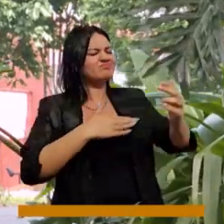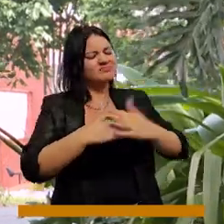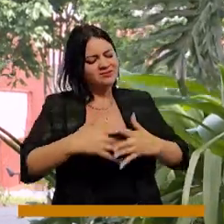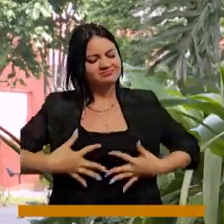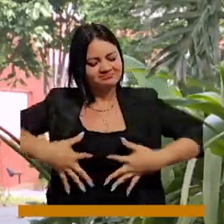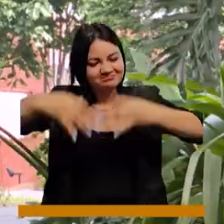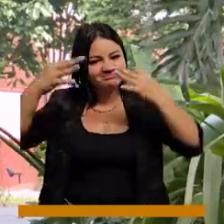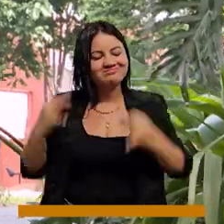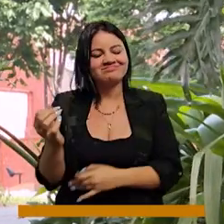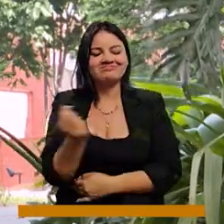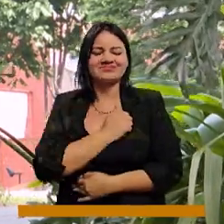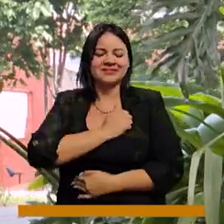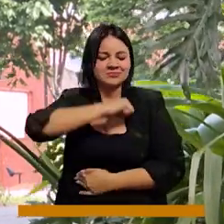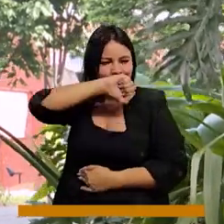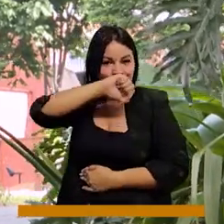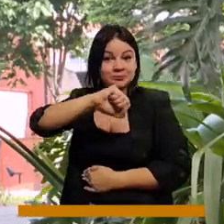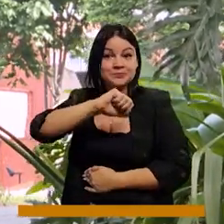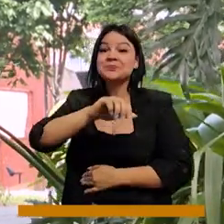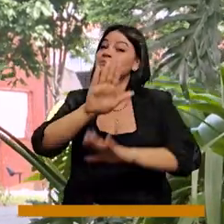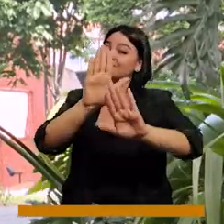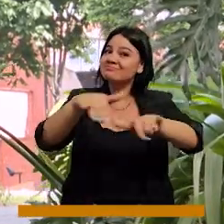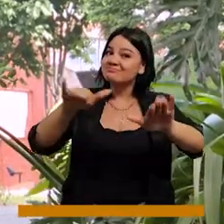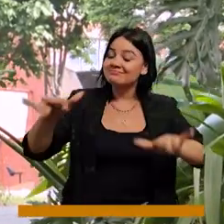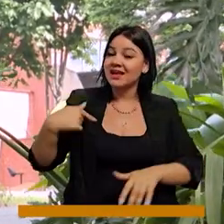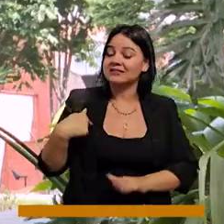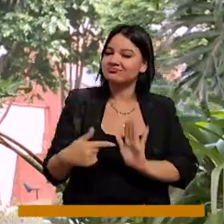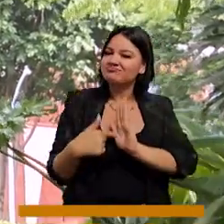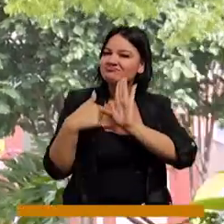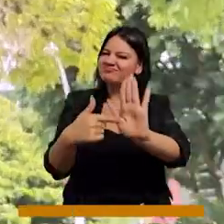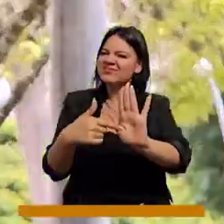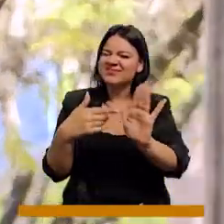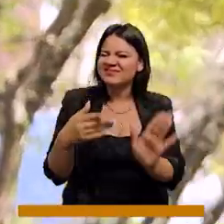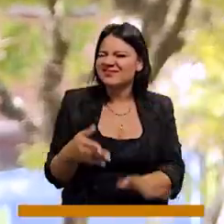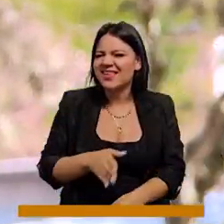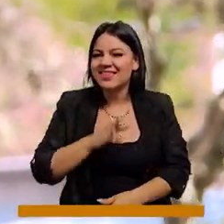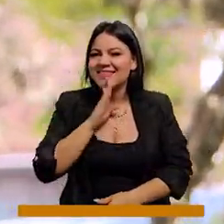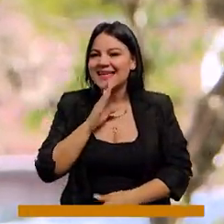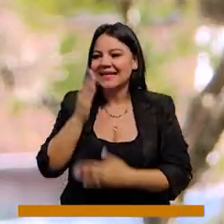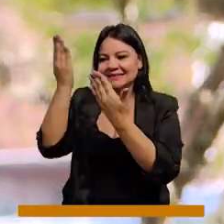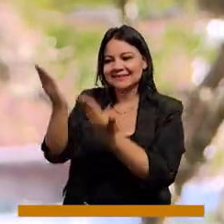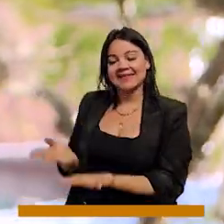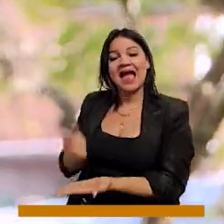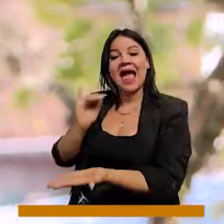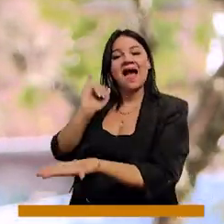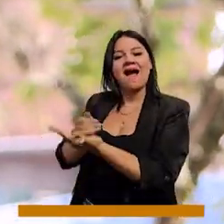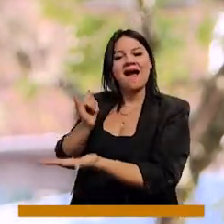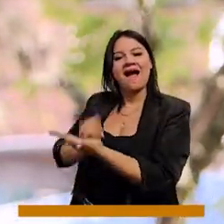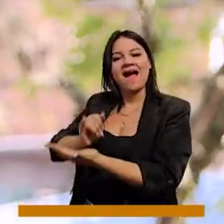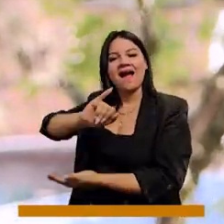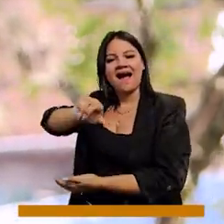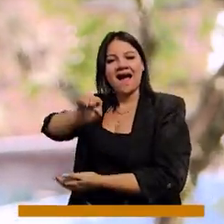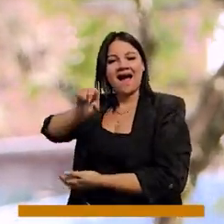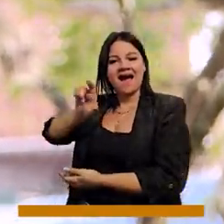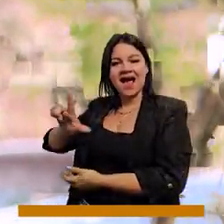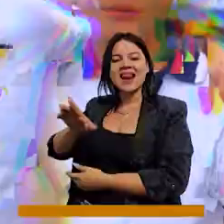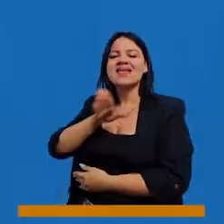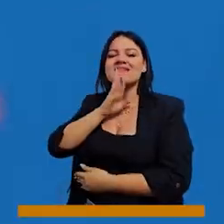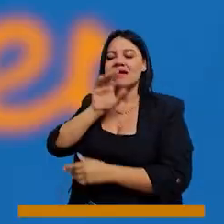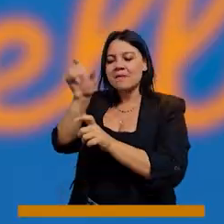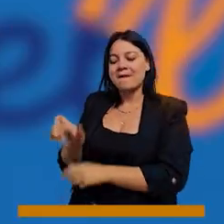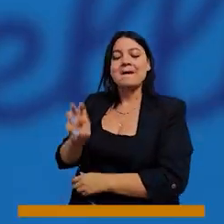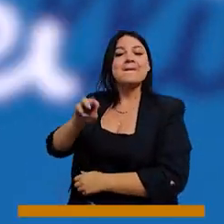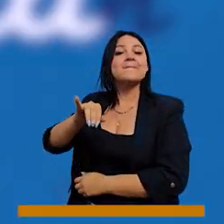simplemente por convicción y por la pasión. Y les tengo un ejemplo, y es nuestro JAL actual de la Comuna 14,